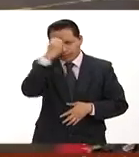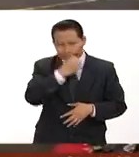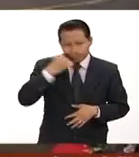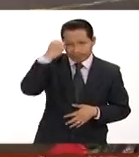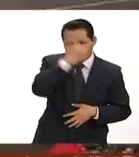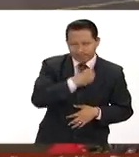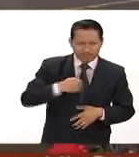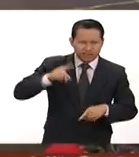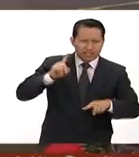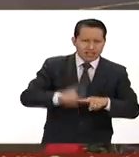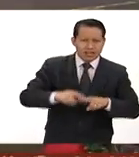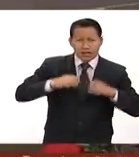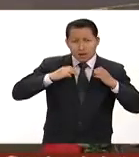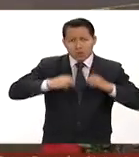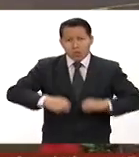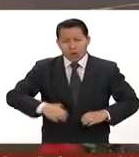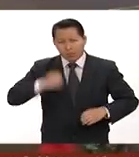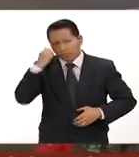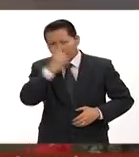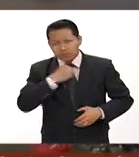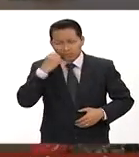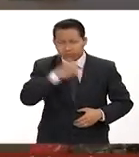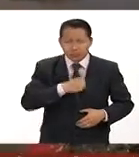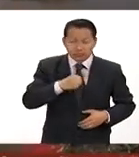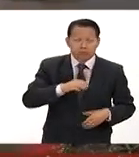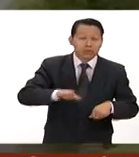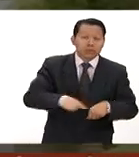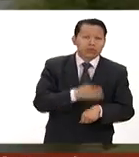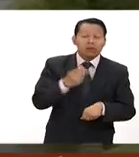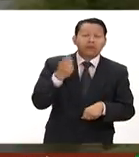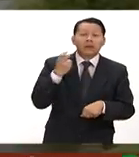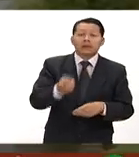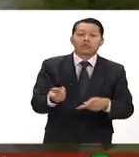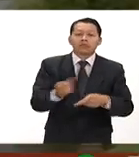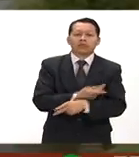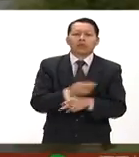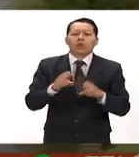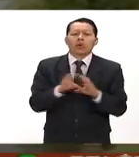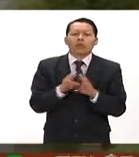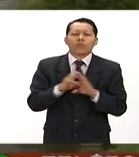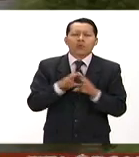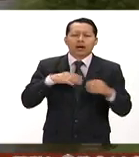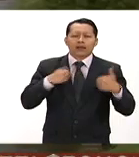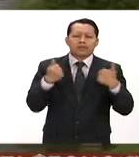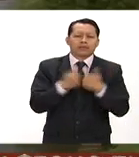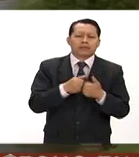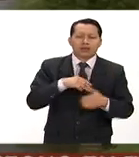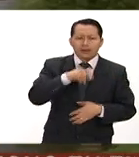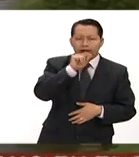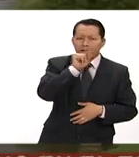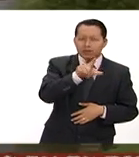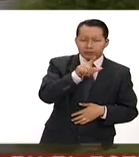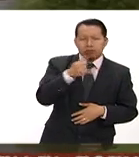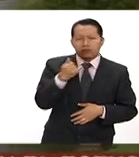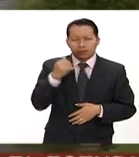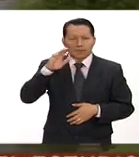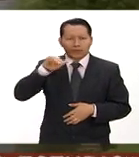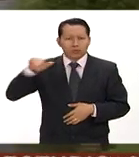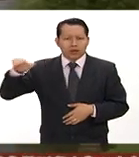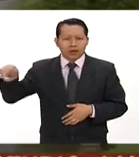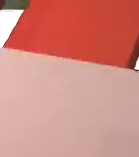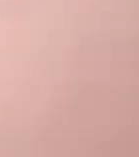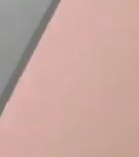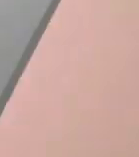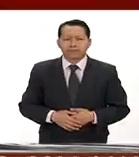identificación de los cuerpos. Estos hechos ocurrieron precisamente en los límites de Jalisco y de Michoacán.